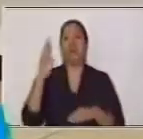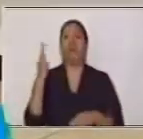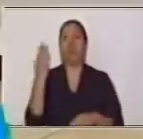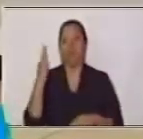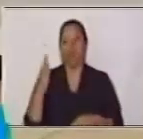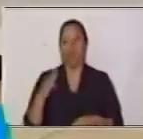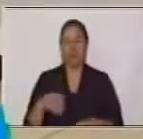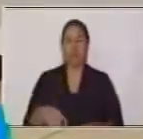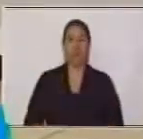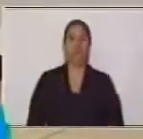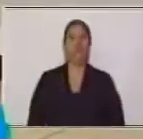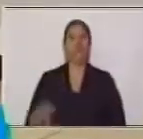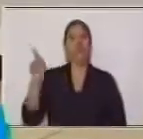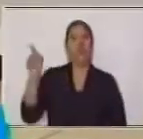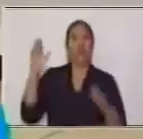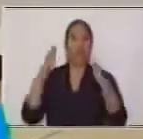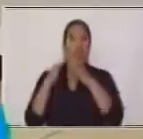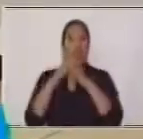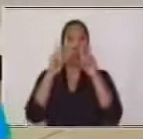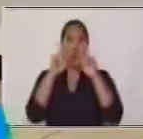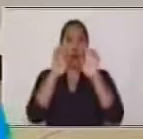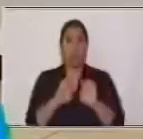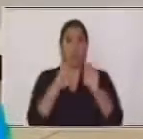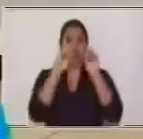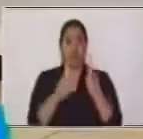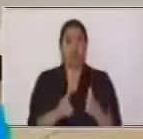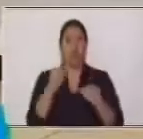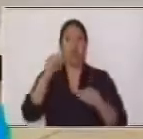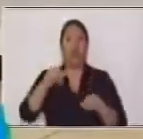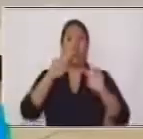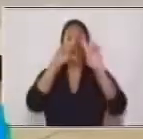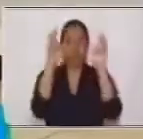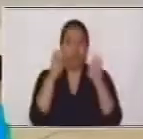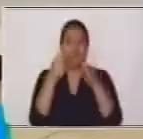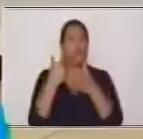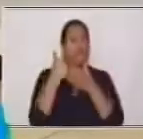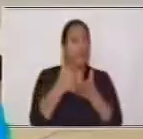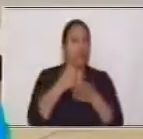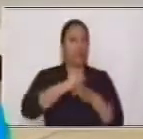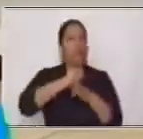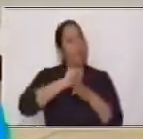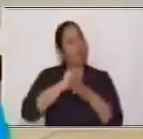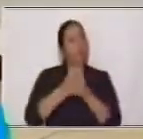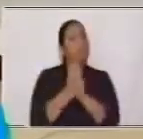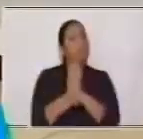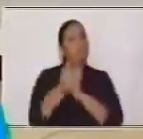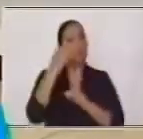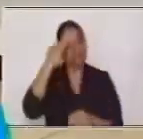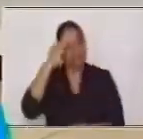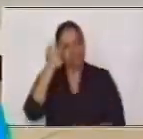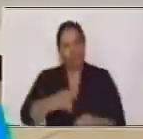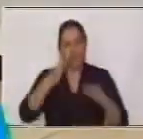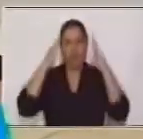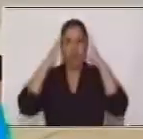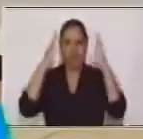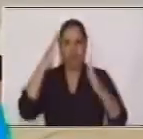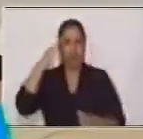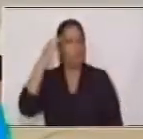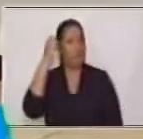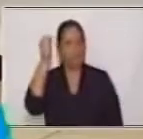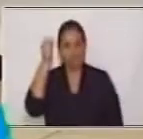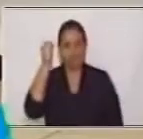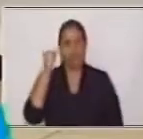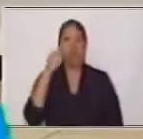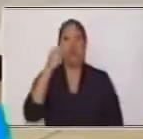persona con discapacidad, este tema les ayudará a ejercitar habilidades y destrezas como la atención, la memoria